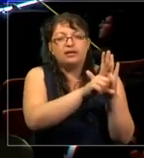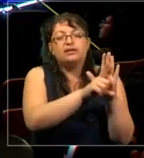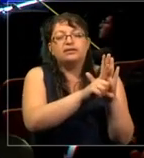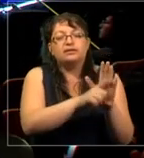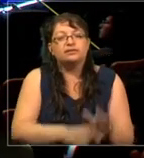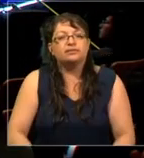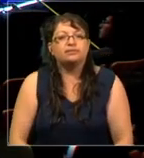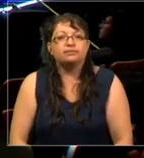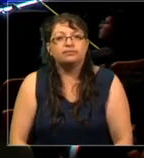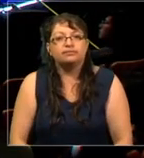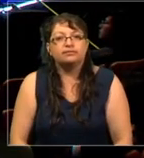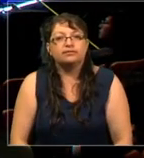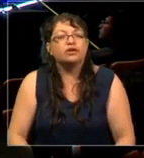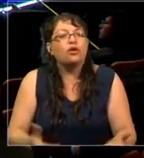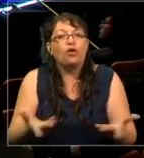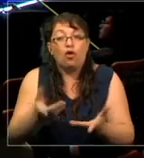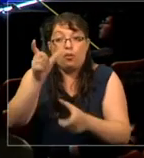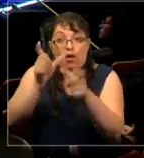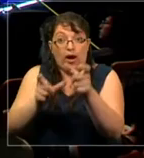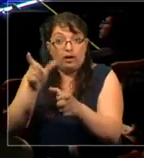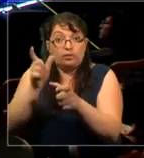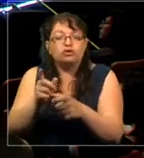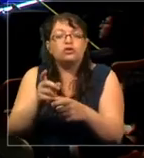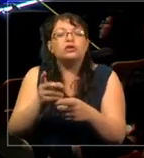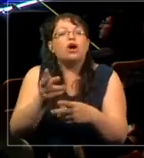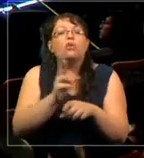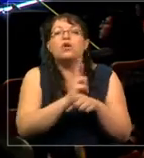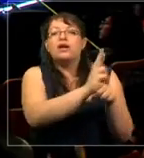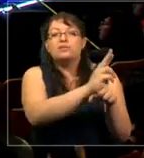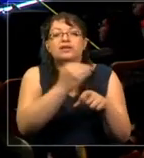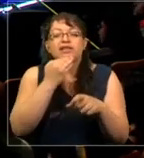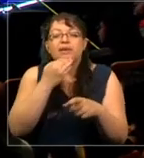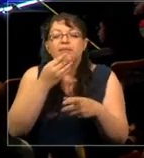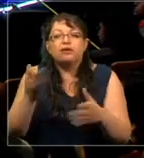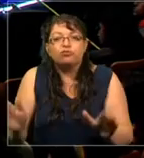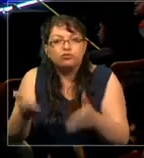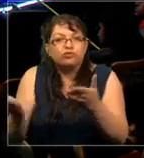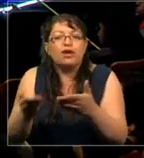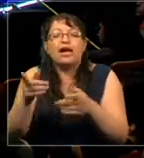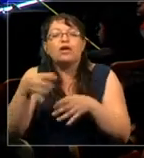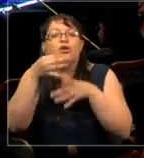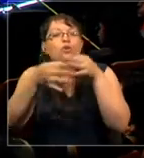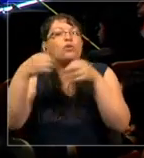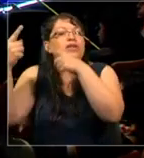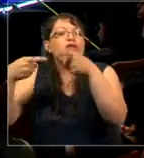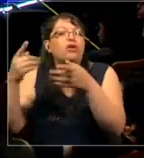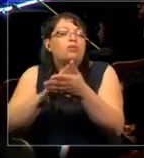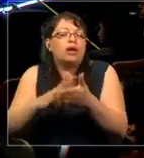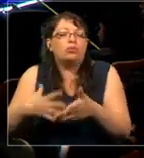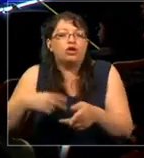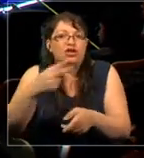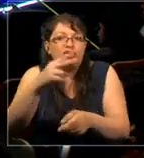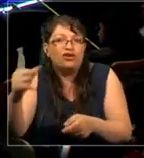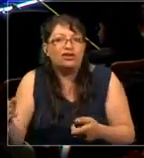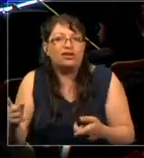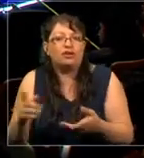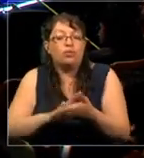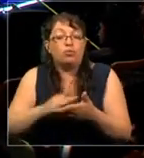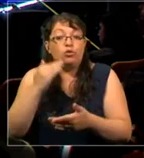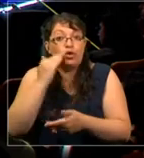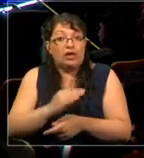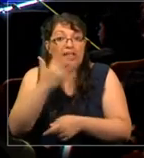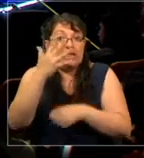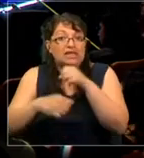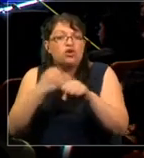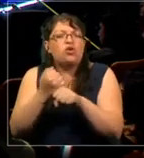representando y empoderando a la gente a contar las historias que le han pasado a sus hijos. Por ejemplo, hay una historia de una niñita de cinco años que murió en una